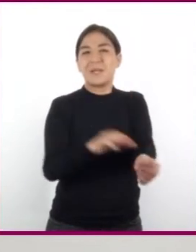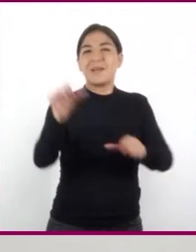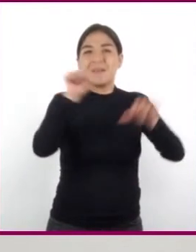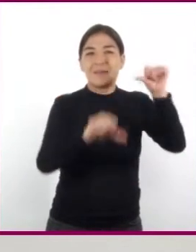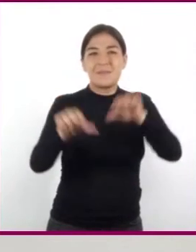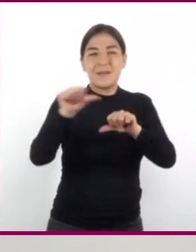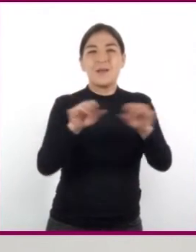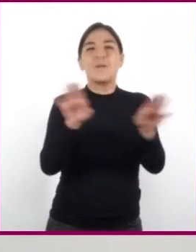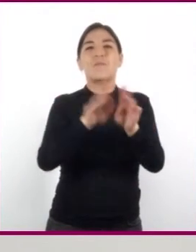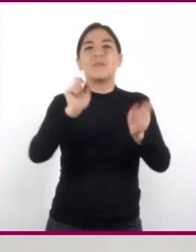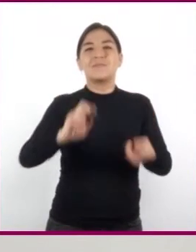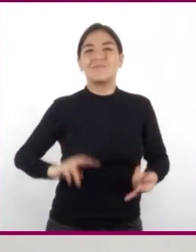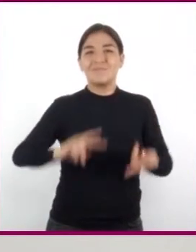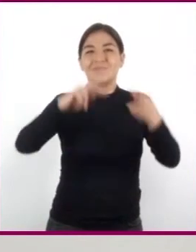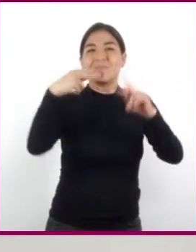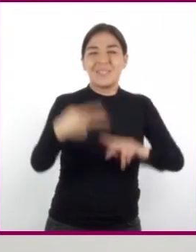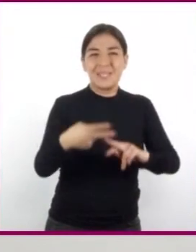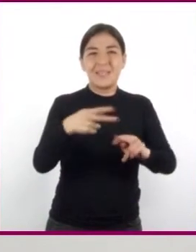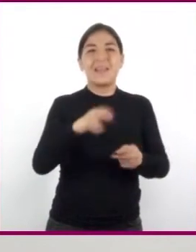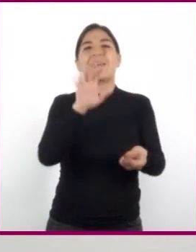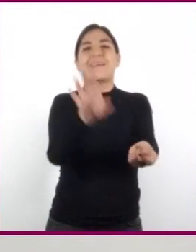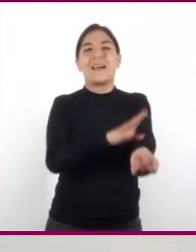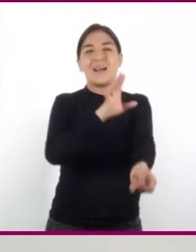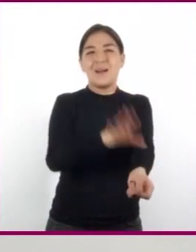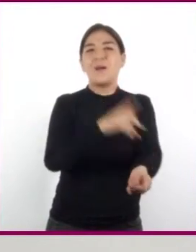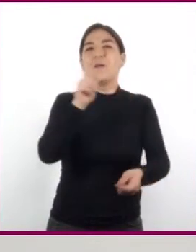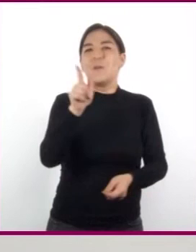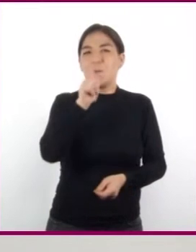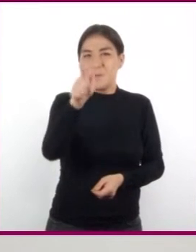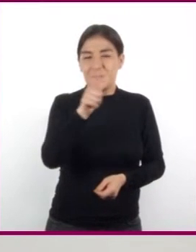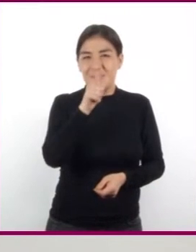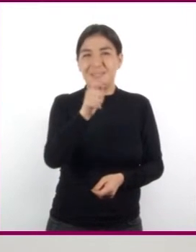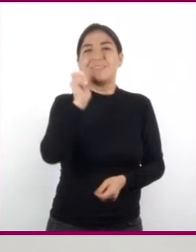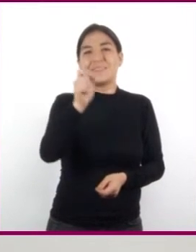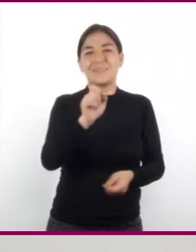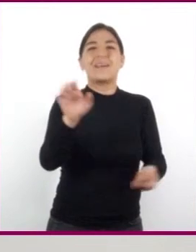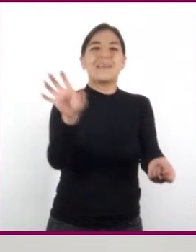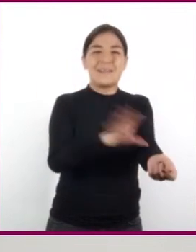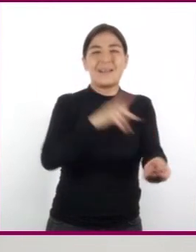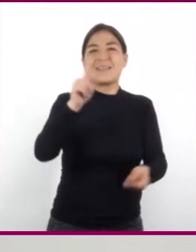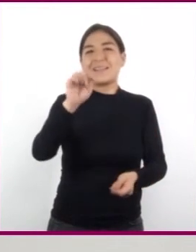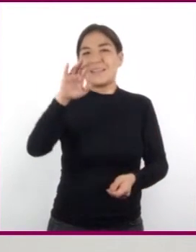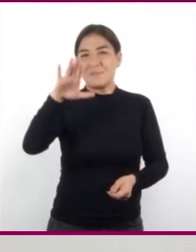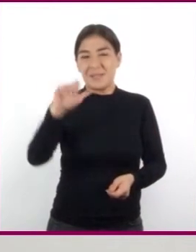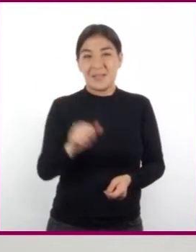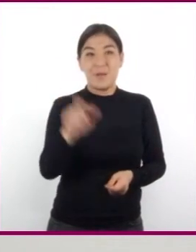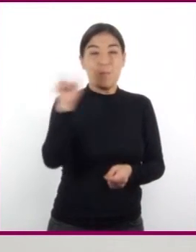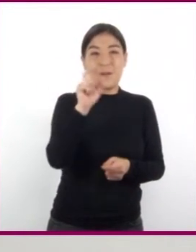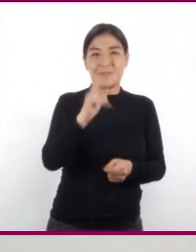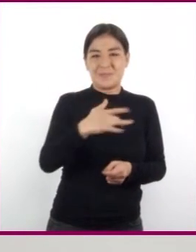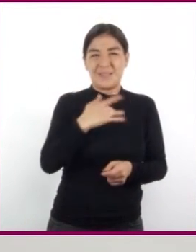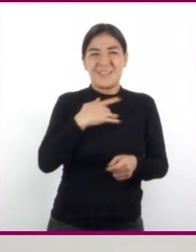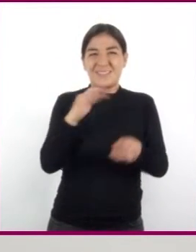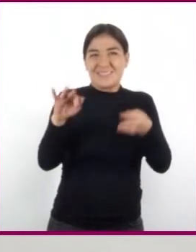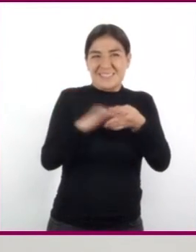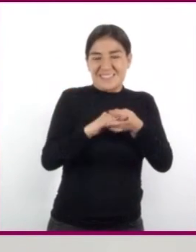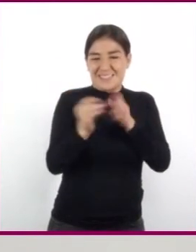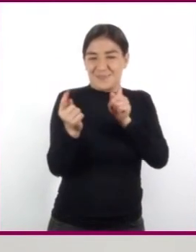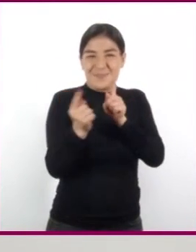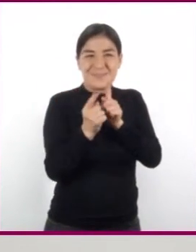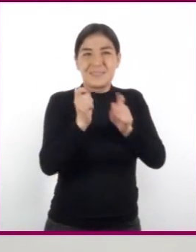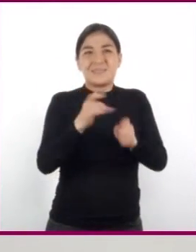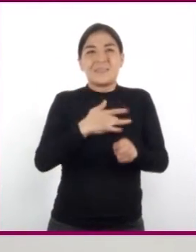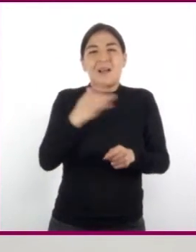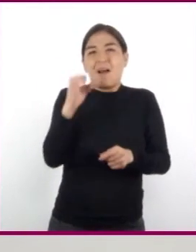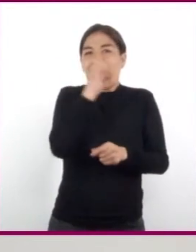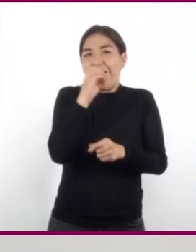es transformada en energía lumínica y energía térmica. Si estamos cerca, vamos a sentir incremento